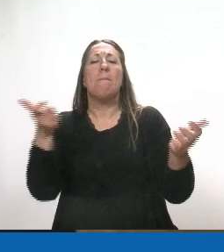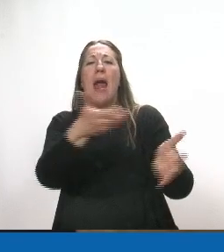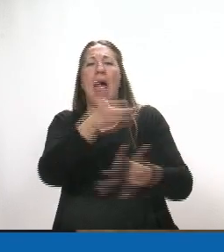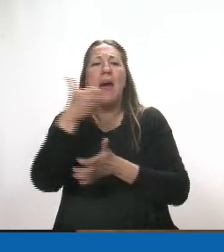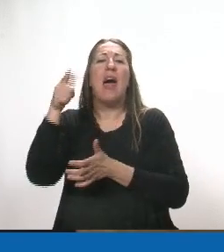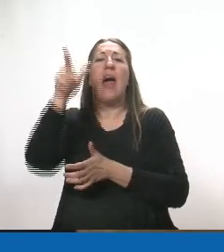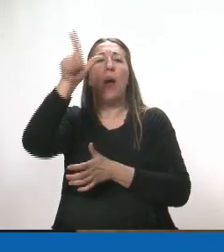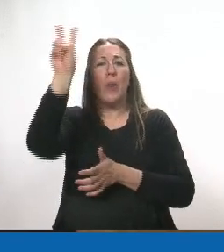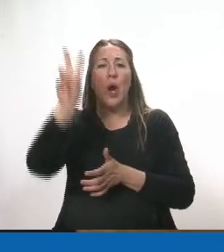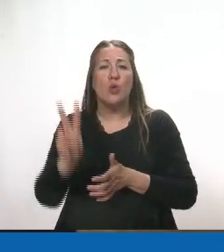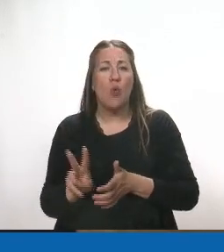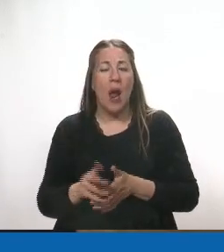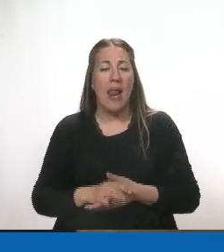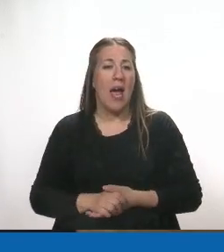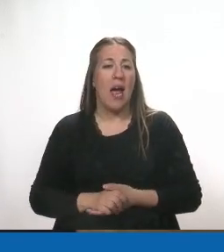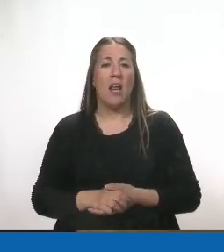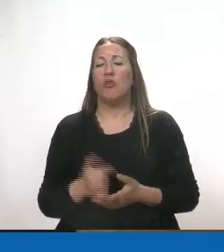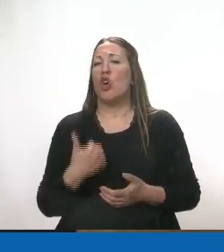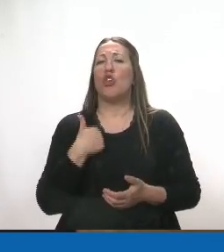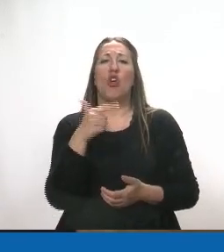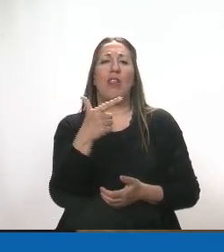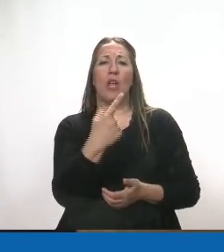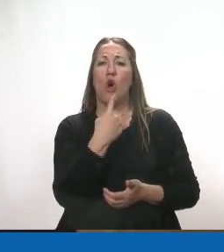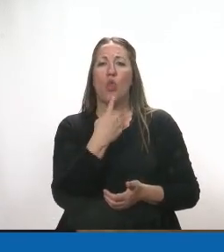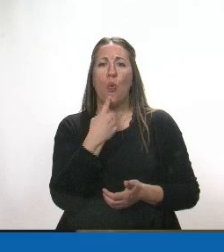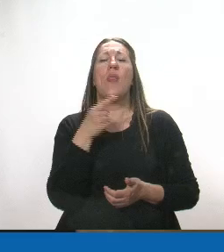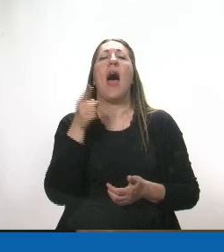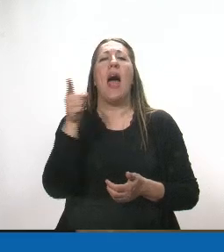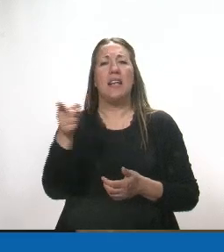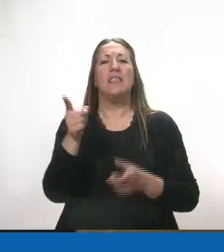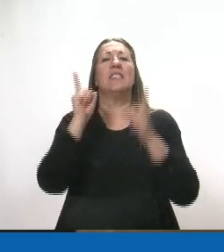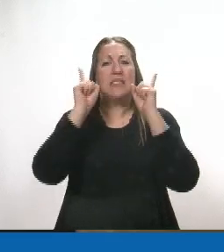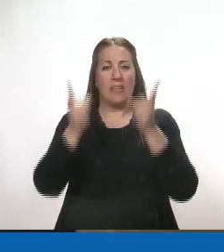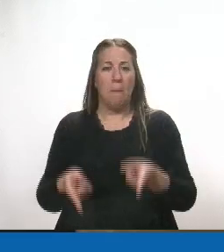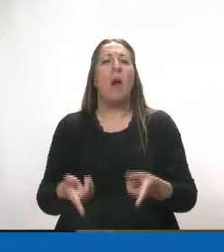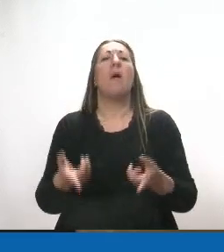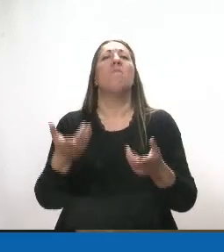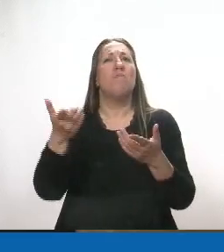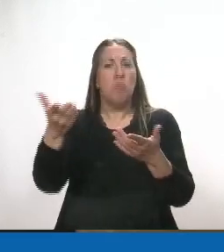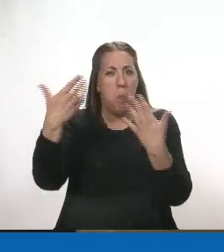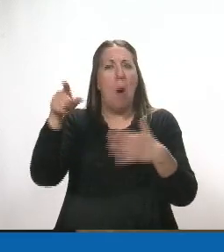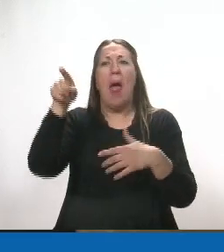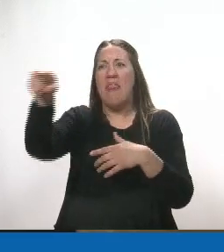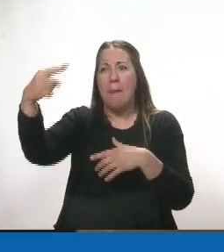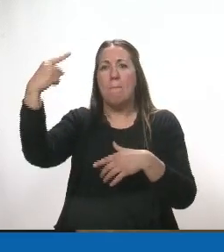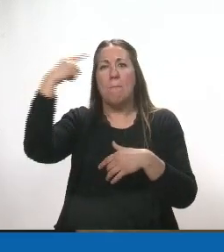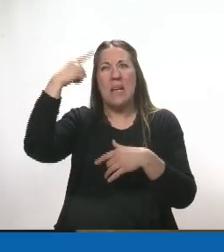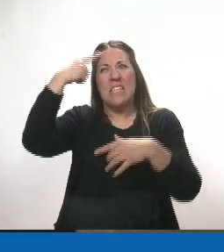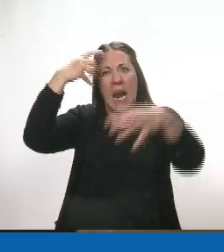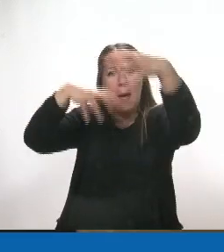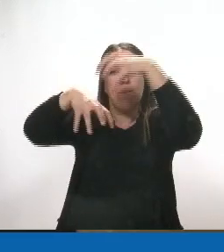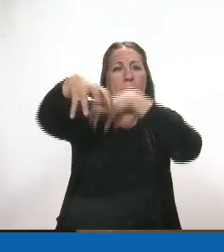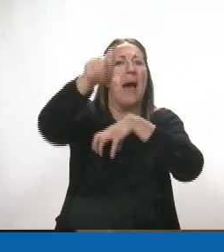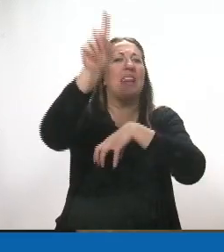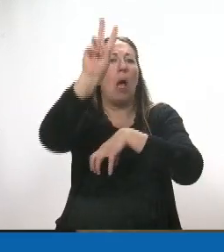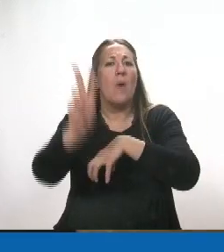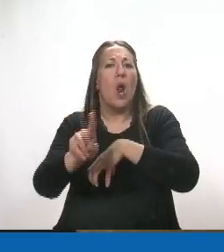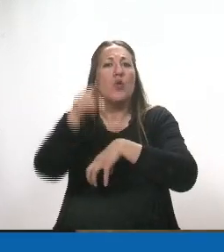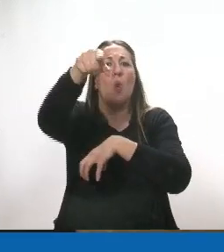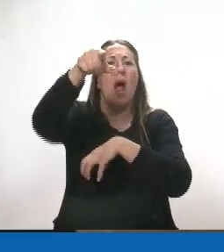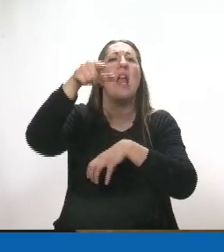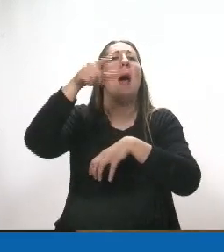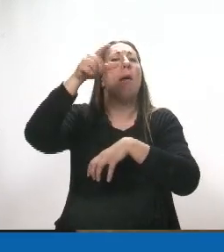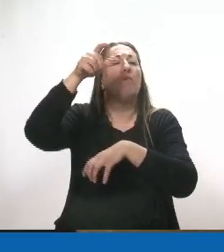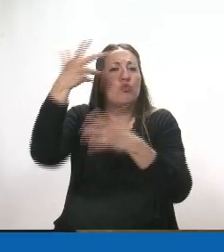Venezuela. Así que no dudo de que pueda también empatizar con todo este pueblo que está sufriendo y que hoy no tiene